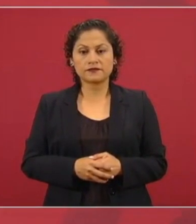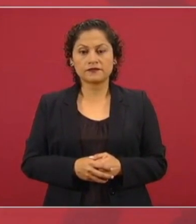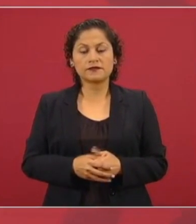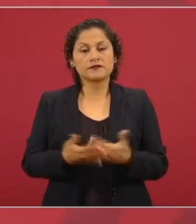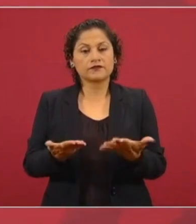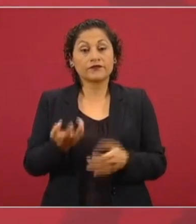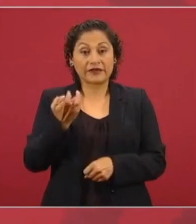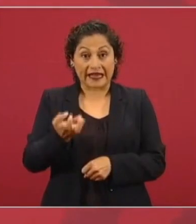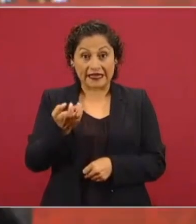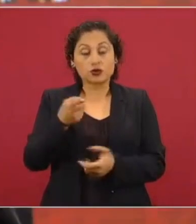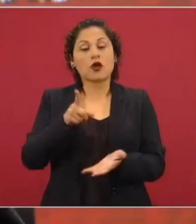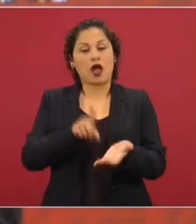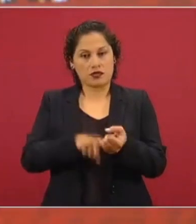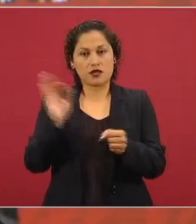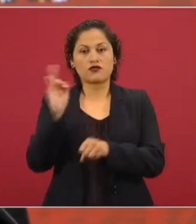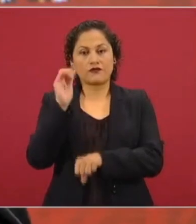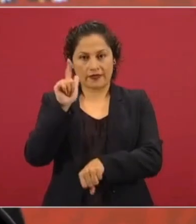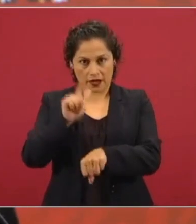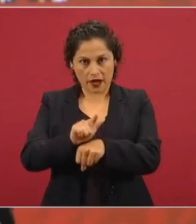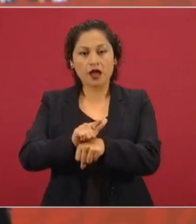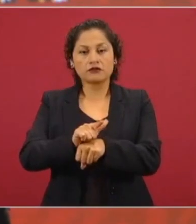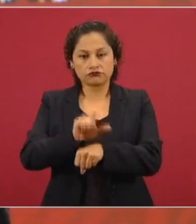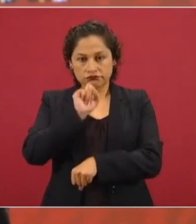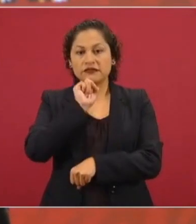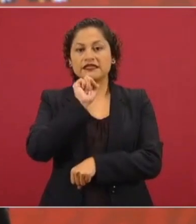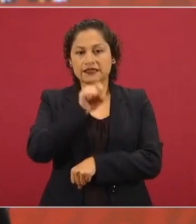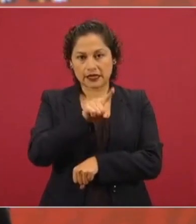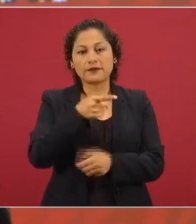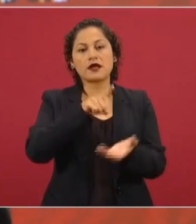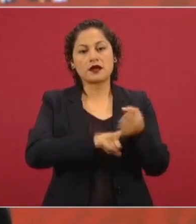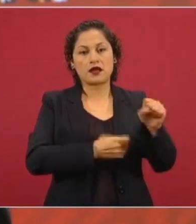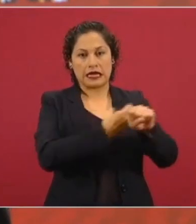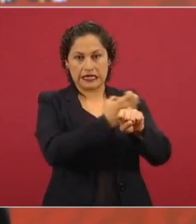esto pasó en lo federal y pasó también en el caso de los estados.